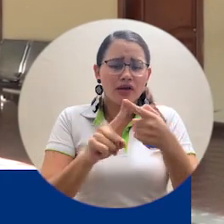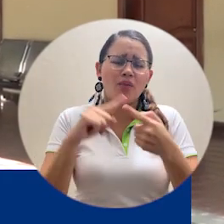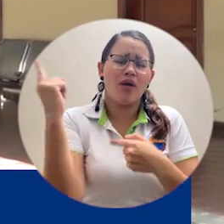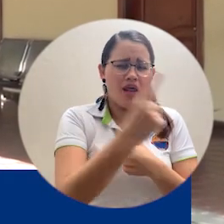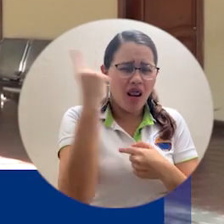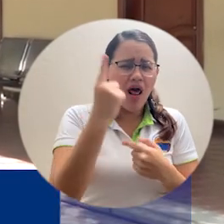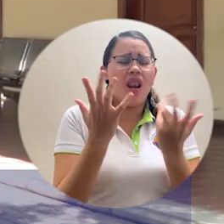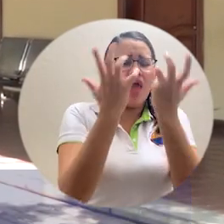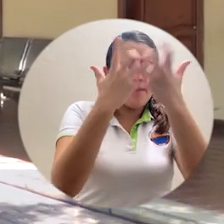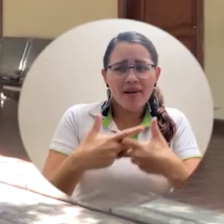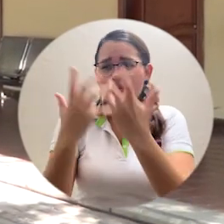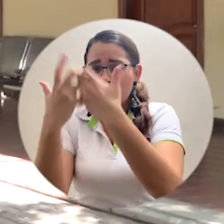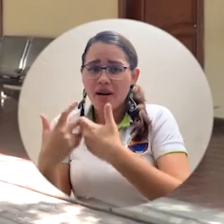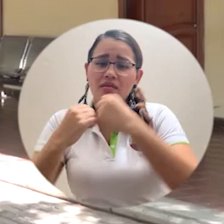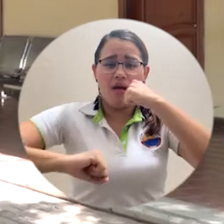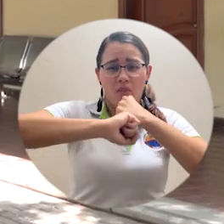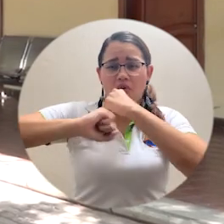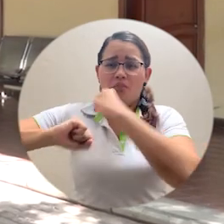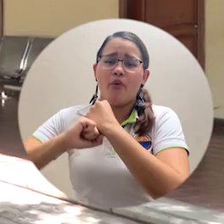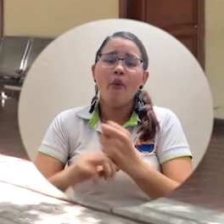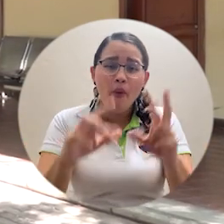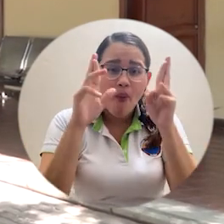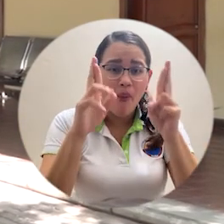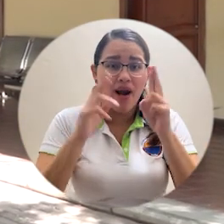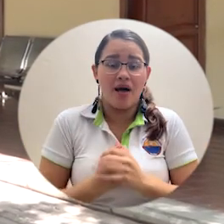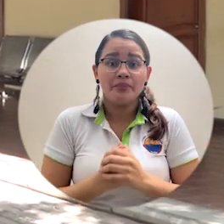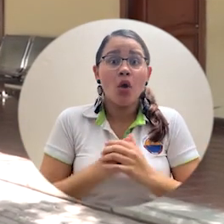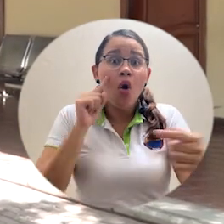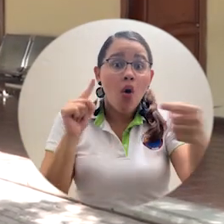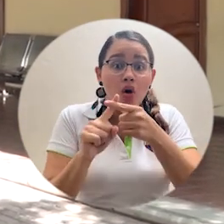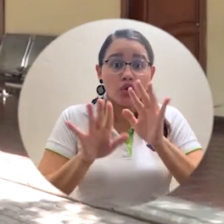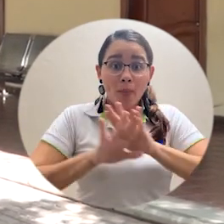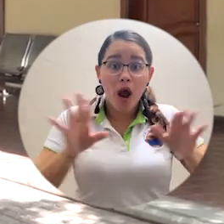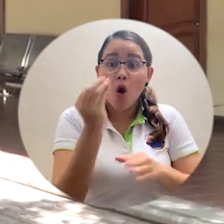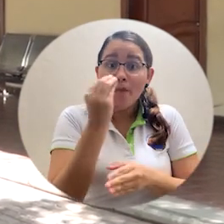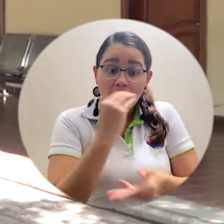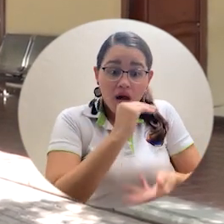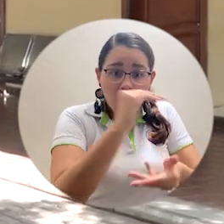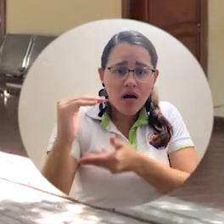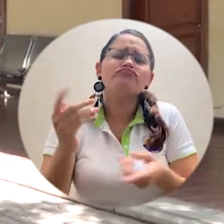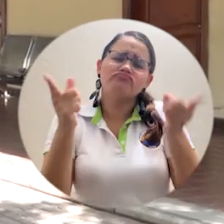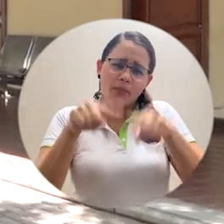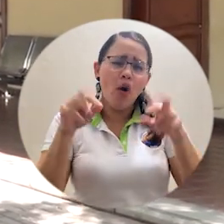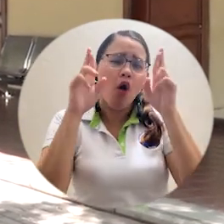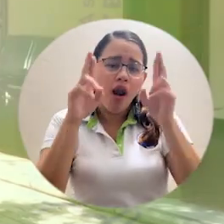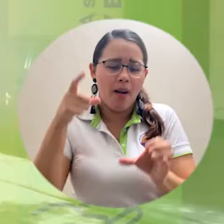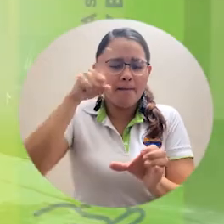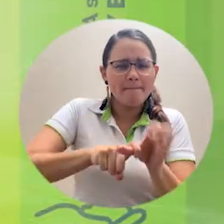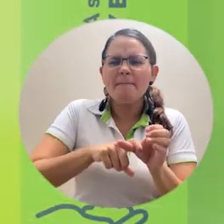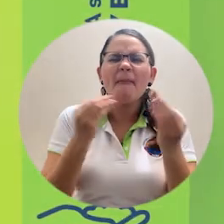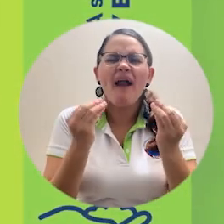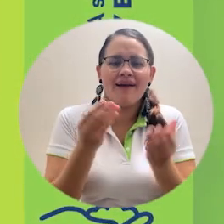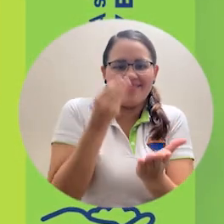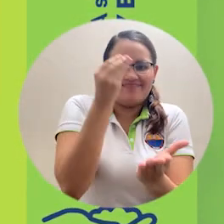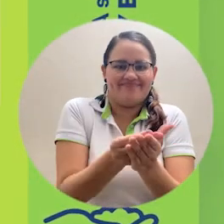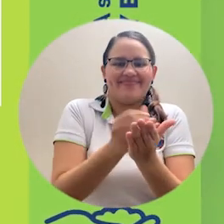Solidaridad con Mercado, sino también al Fondo de Apoyo para la Matrícula, para que logremos ese 100% de gratuidad en el que la Universidad